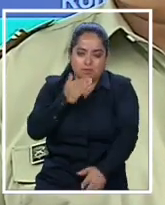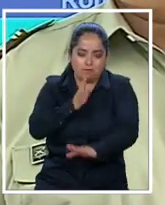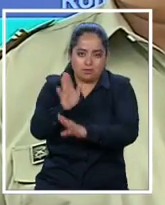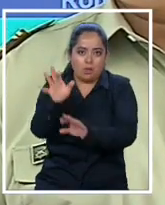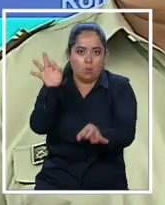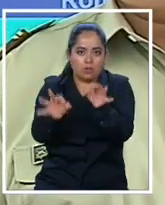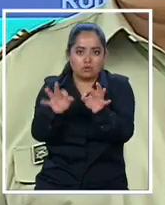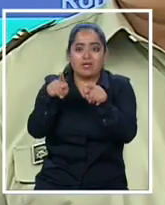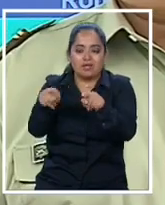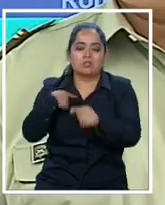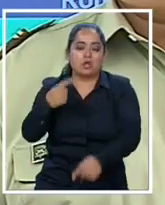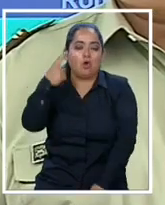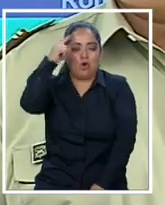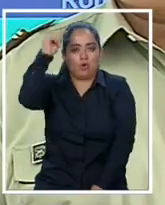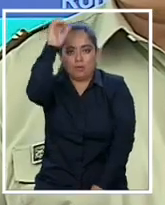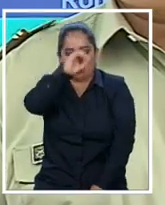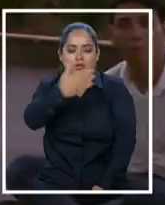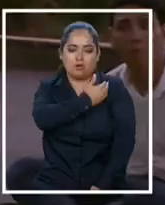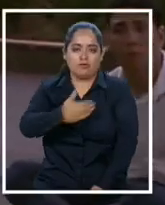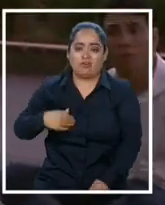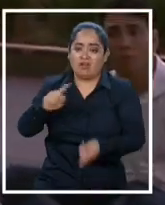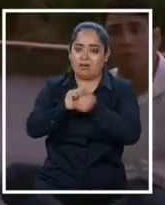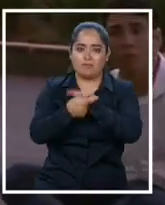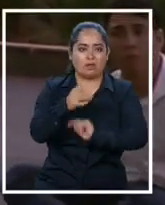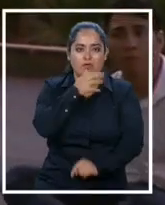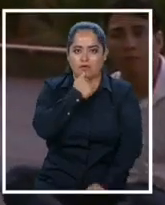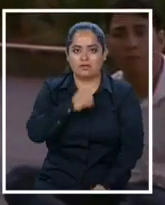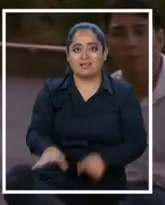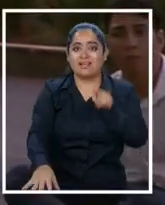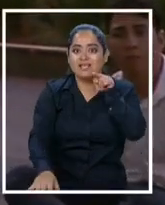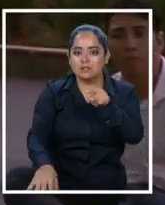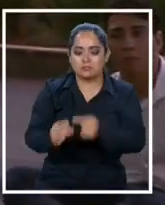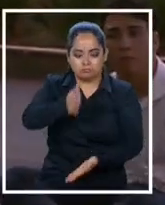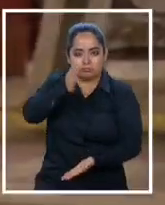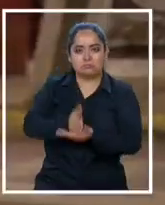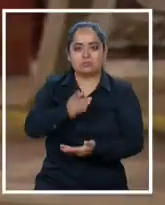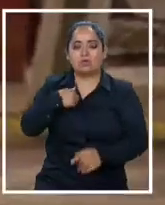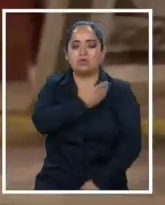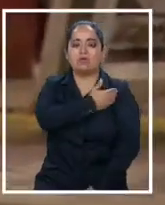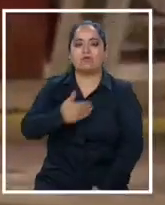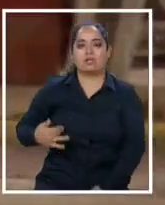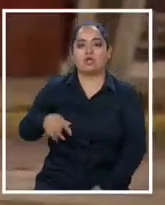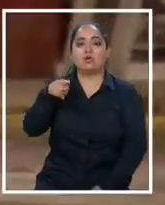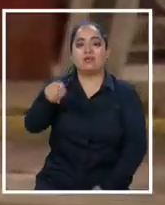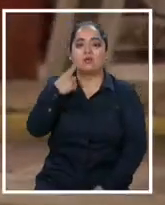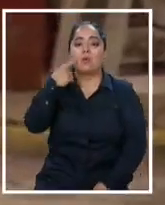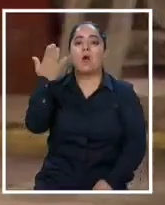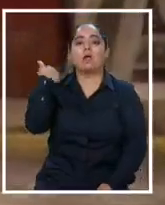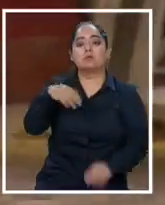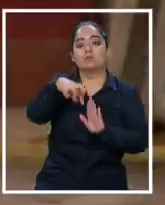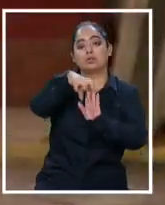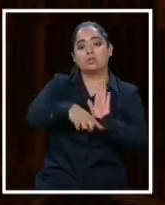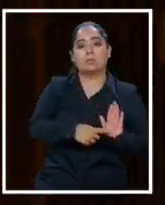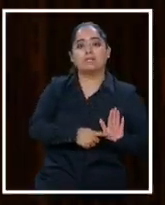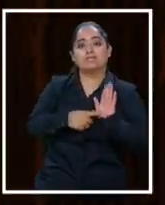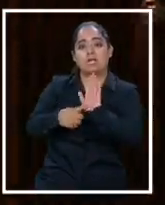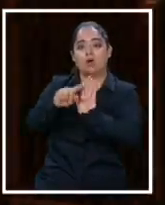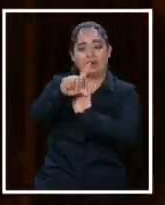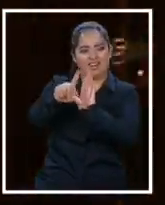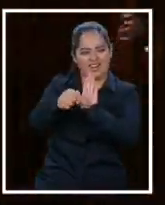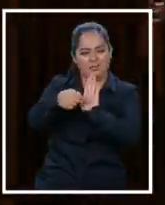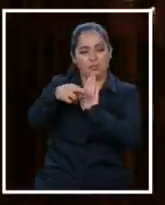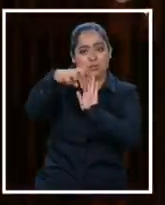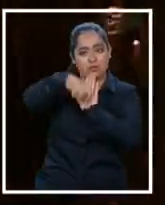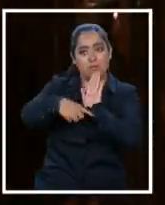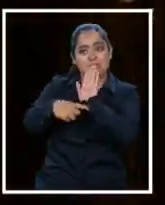es el criterio del gobierno y eso no va a cambiar. Postura inamovible del gobierno que desde presentado el proyecto de ley lo ha considerado